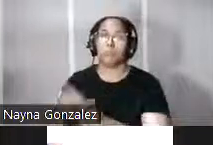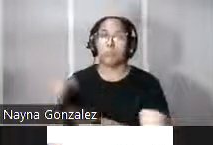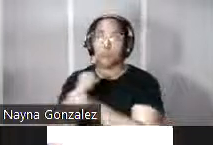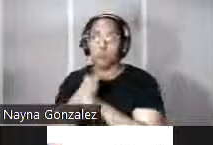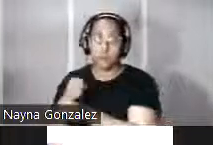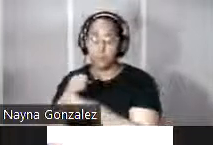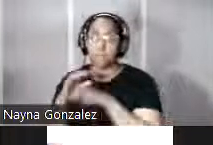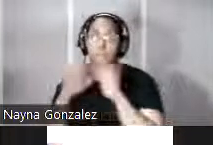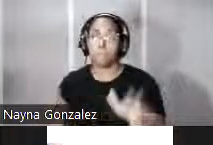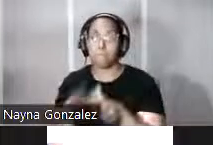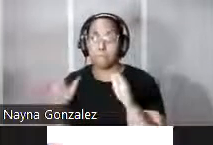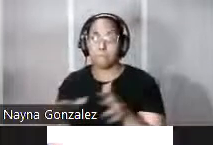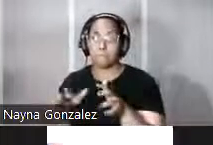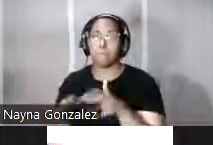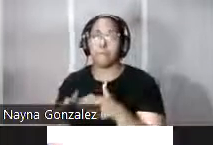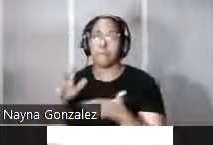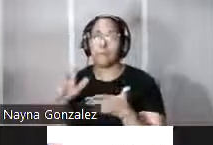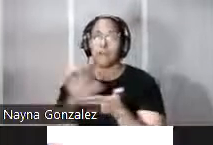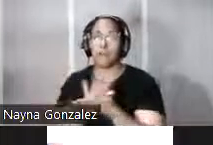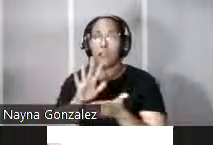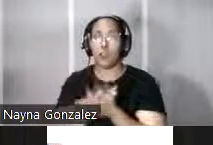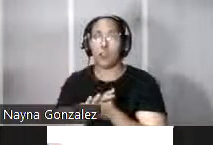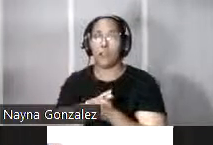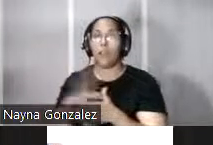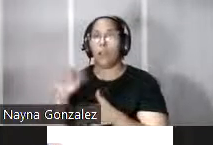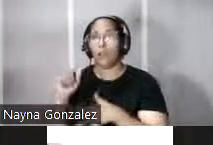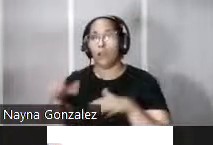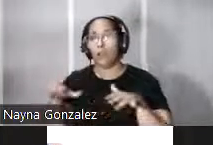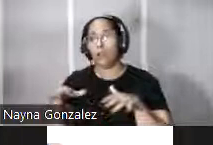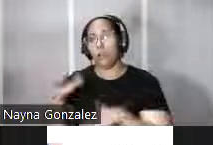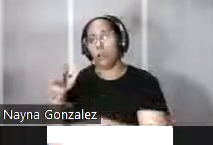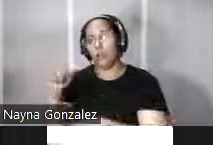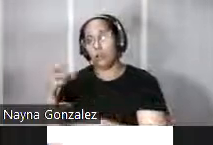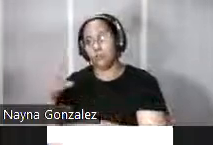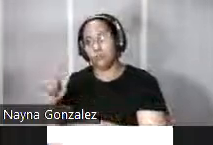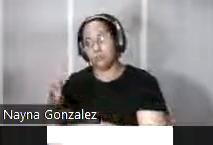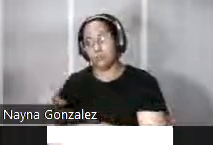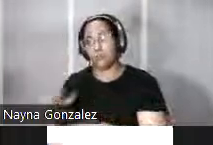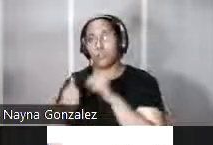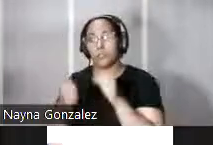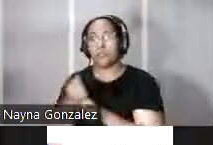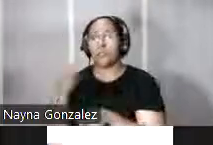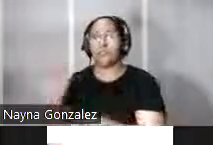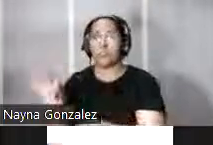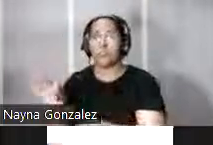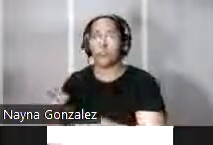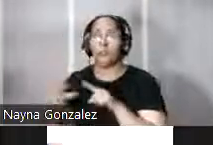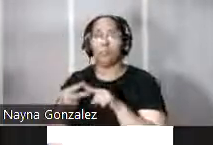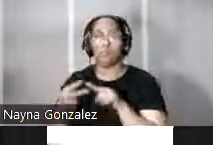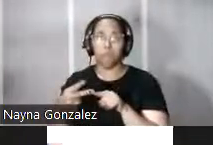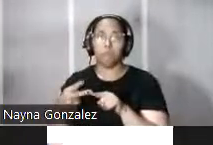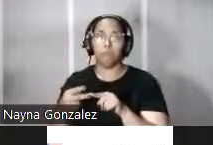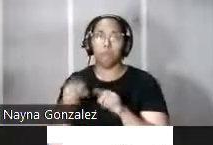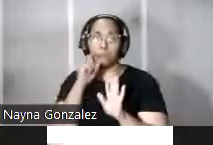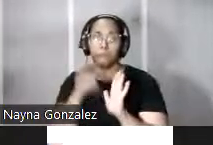realizados por la escuela alemana en el siglo XIX tanto en cualquiera de los dos fuertes que tienen en la